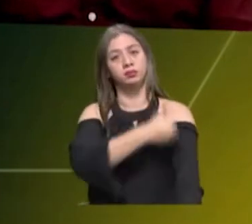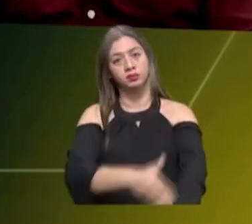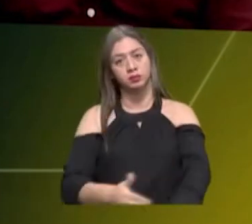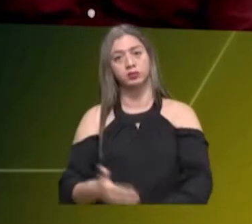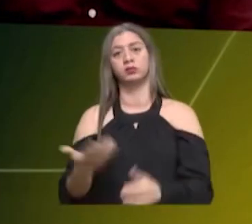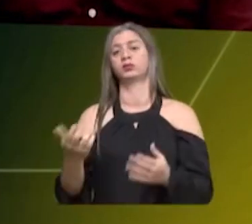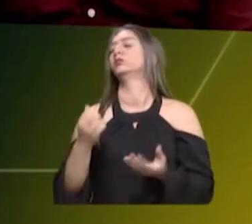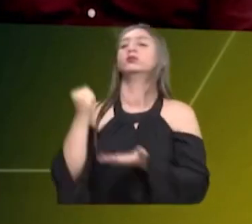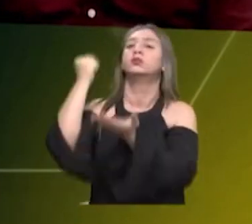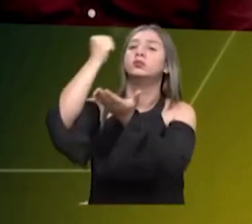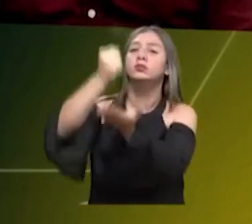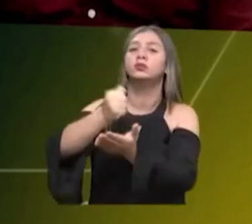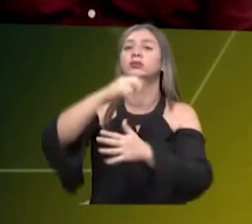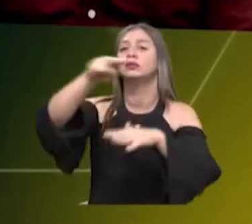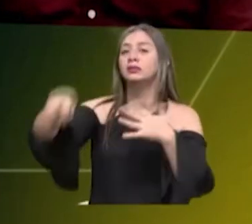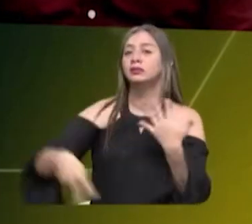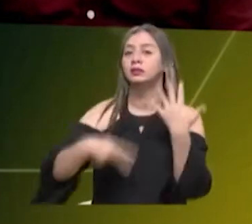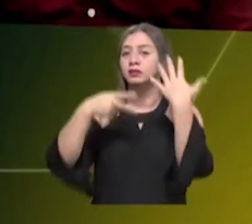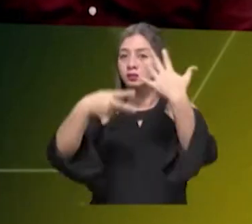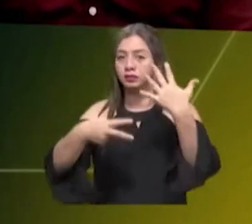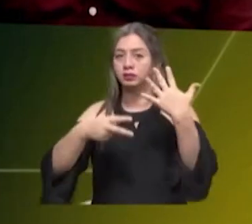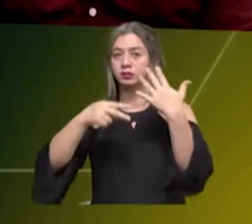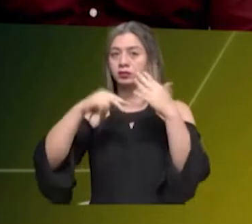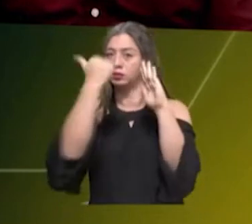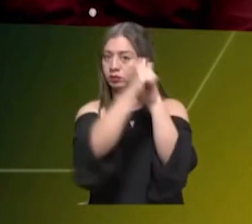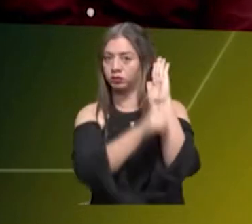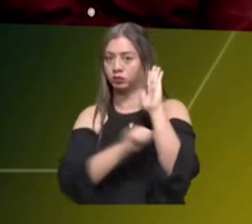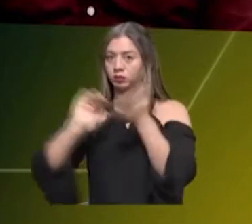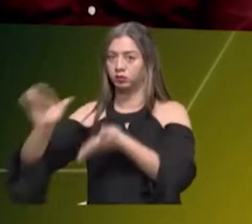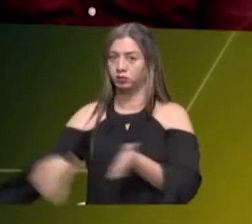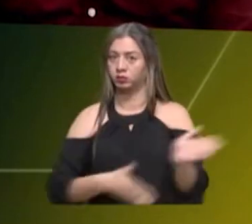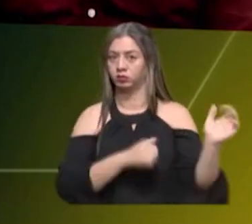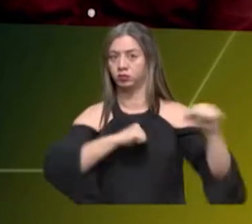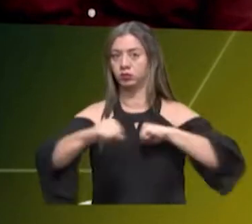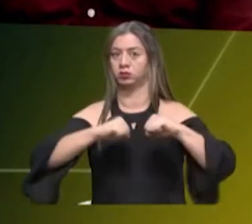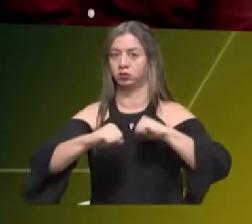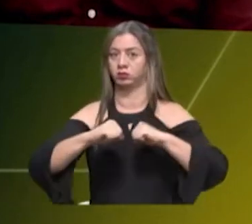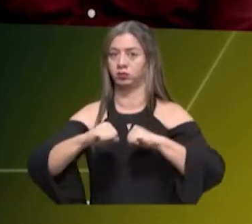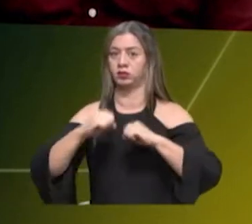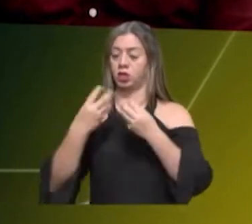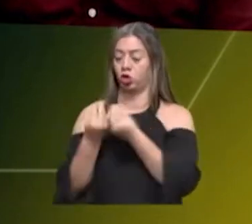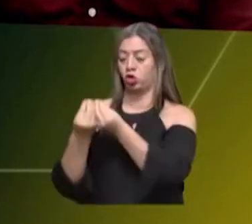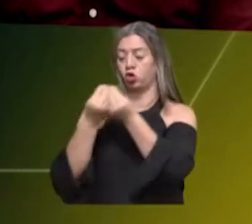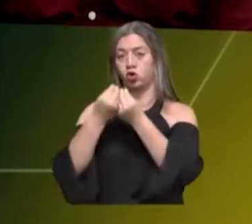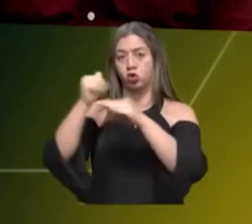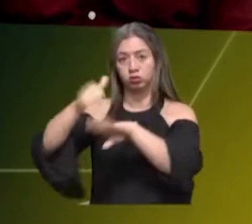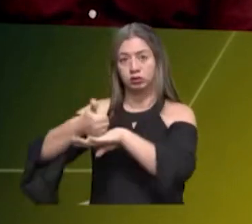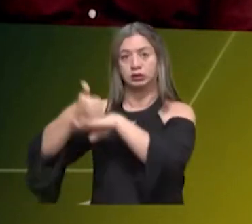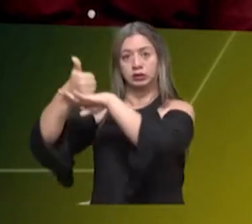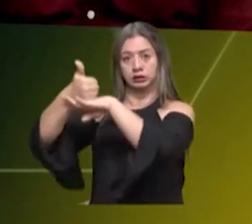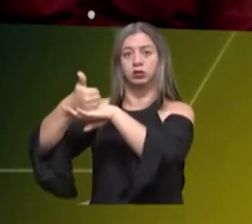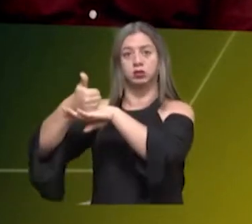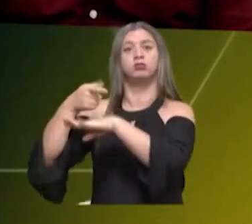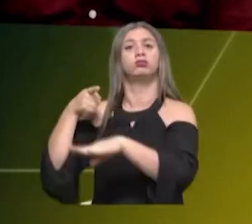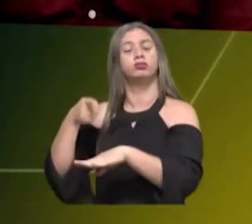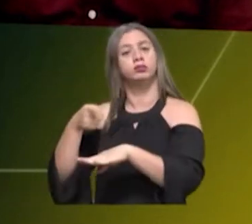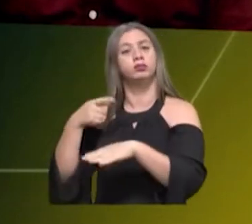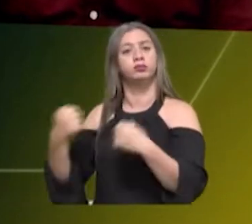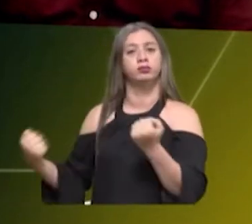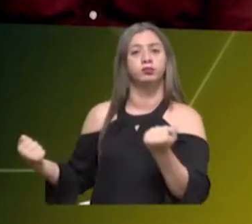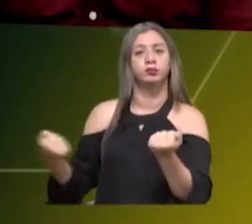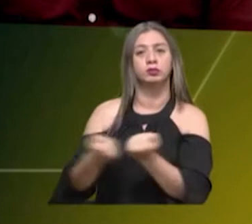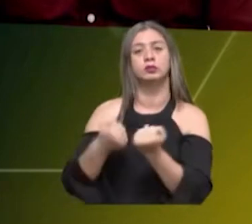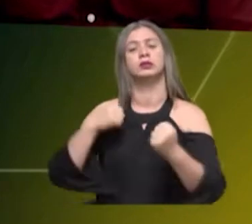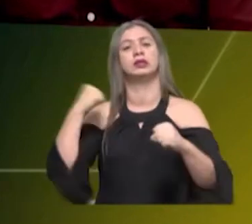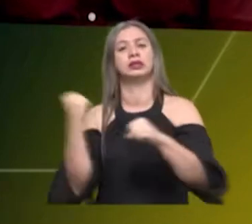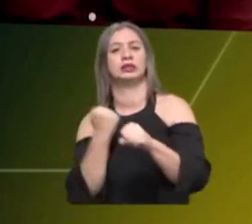todos los siete programas de nuestro Plan de Acción y en un voto de confianza del Consejo Directivo apostamos por eso y con el